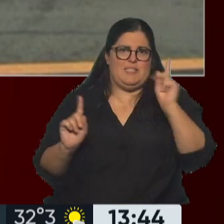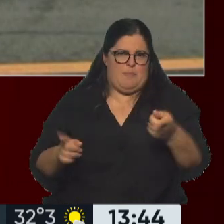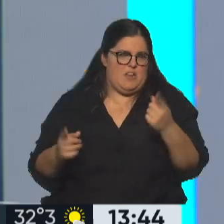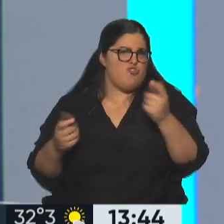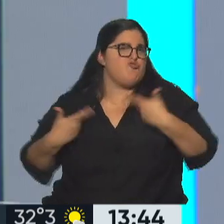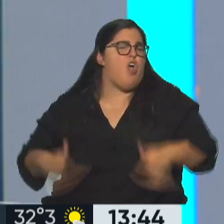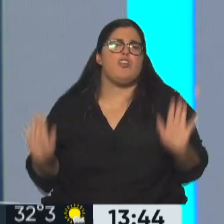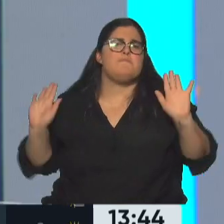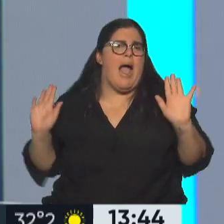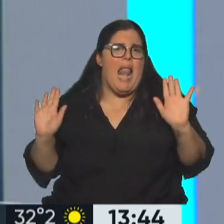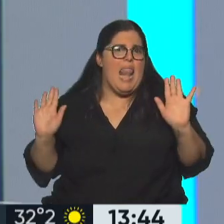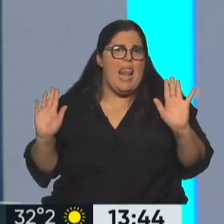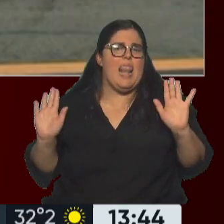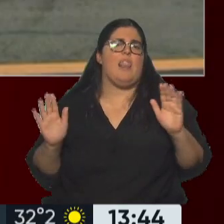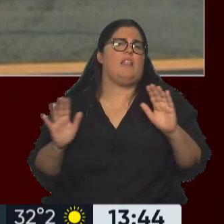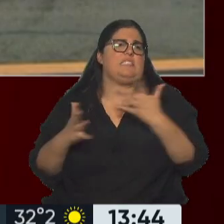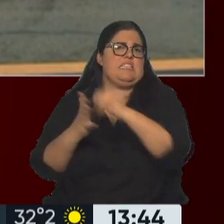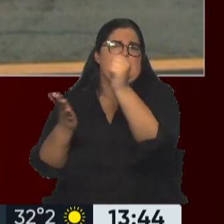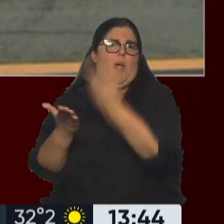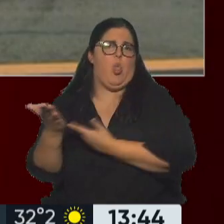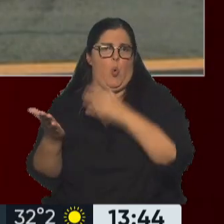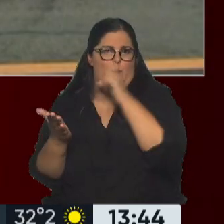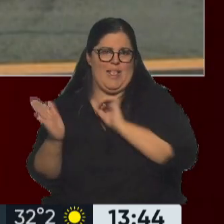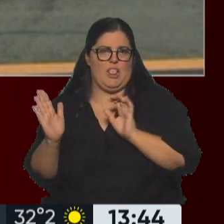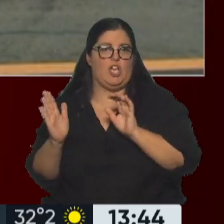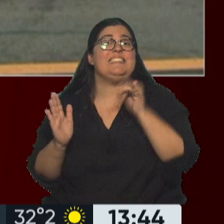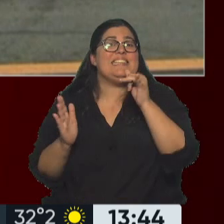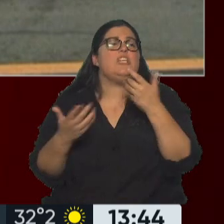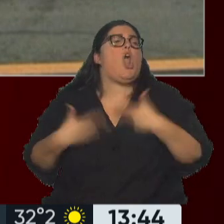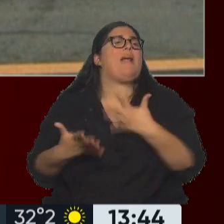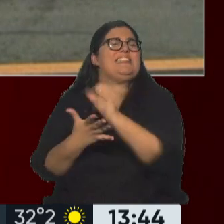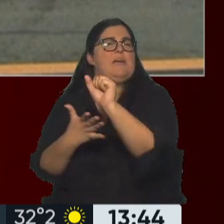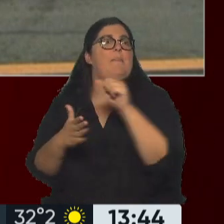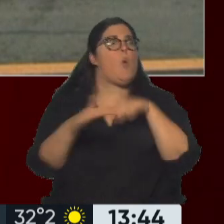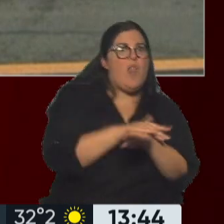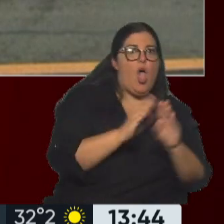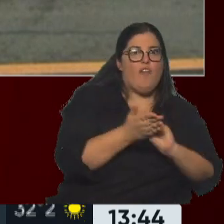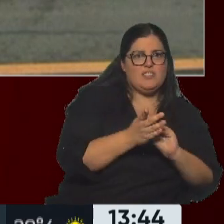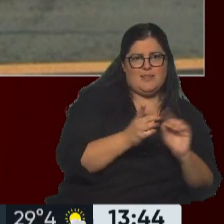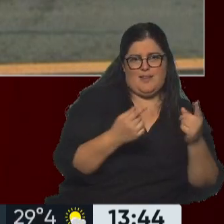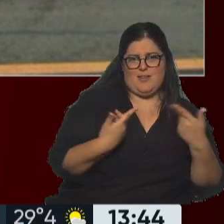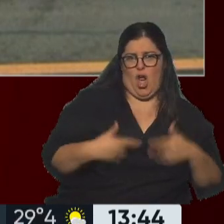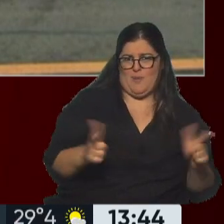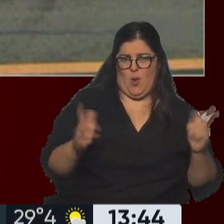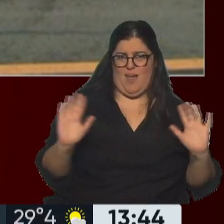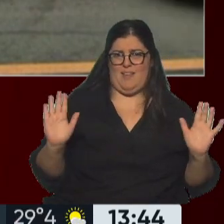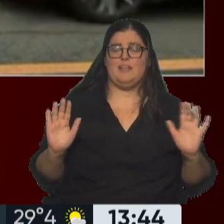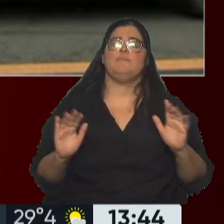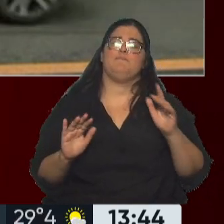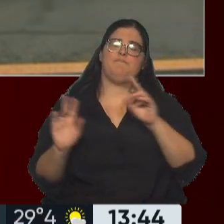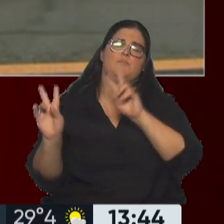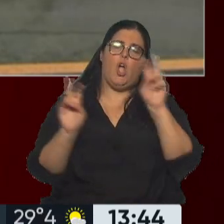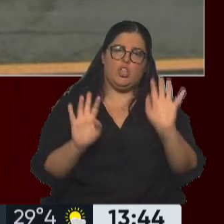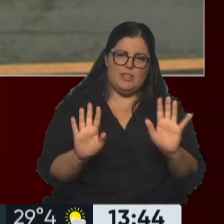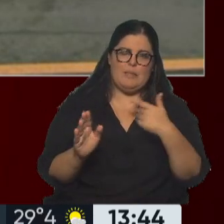Es común, tal vez, llevártelo, pero no dejarlos. Claro, pero fíjate el paralelismo con lo que hizo Donald Trump. Pero quiero centrarme en otro punto en particular.